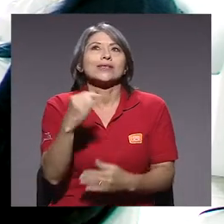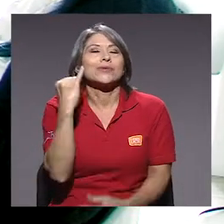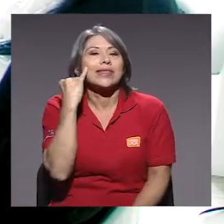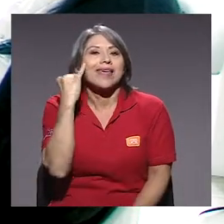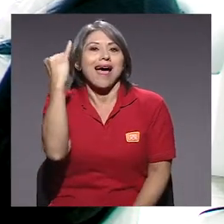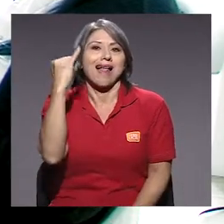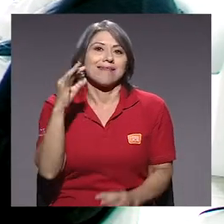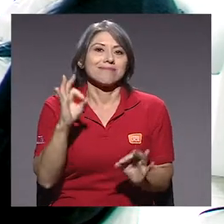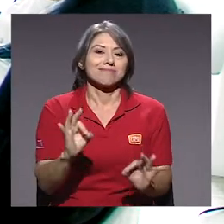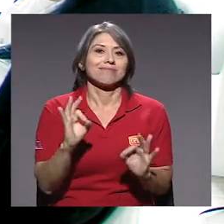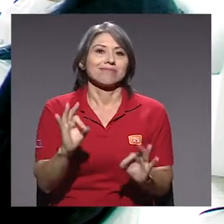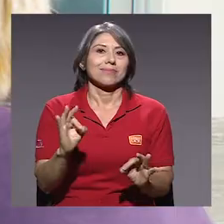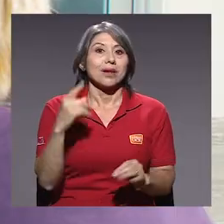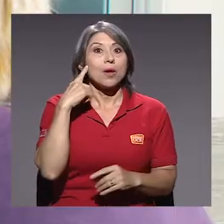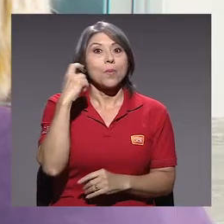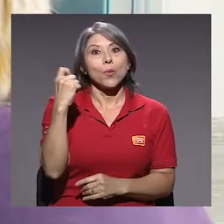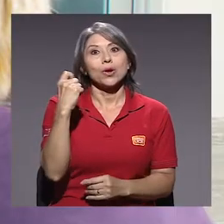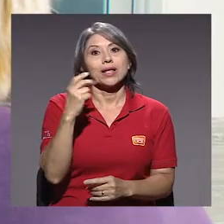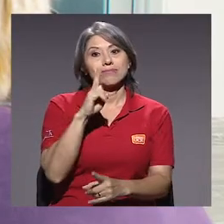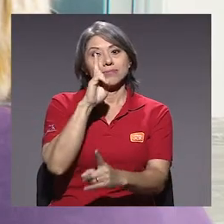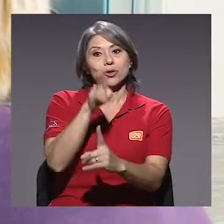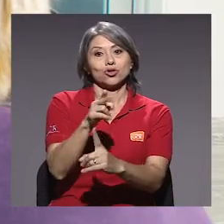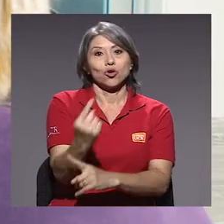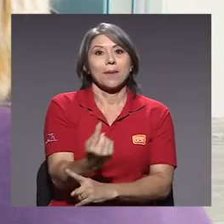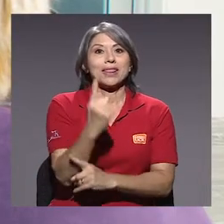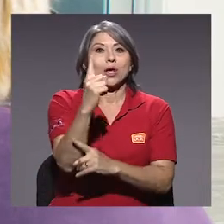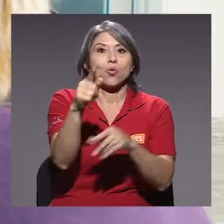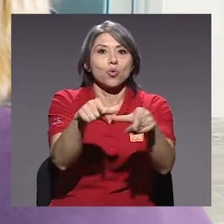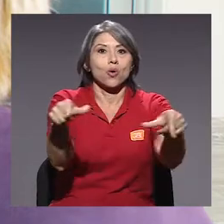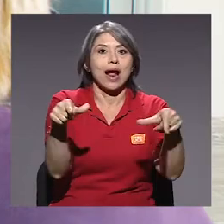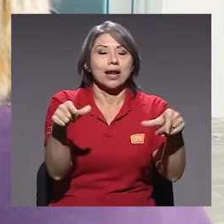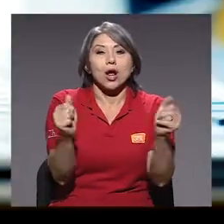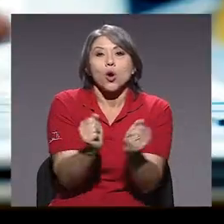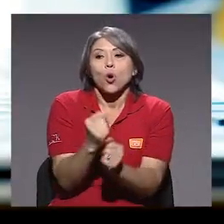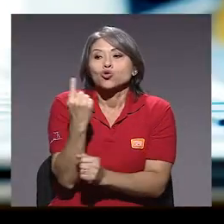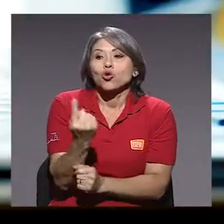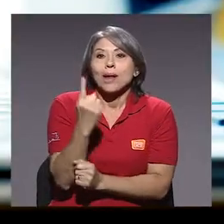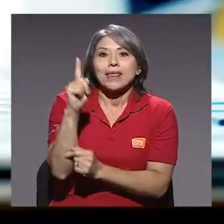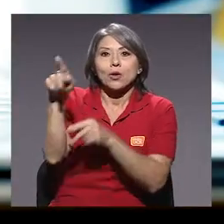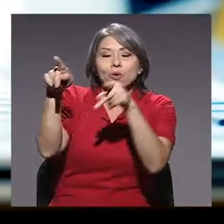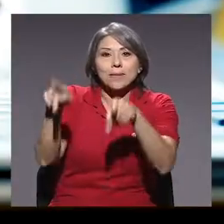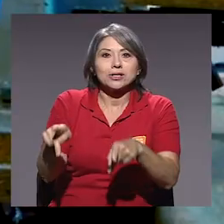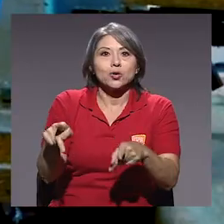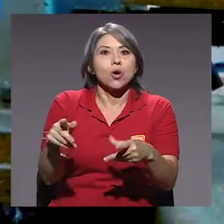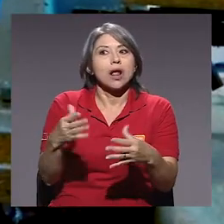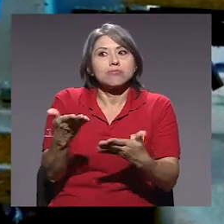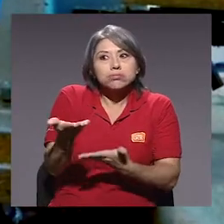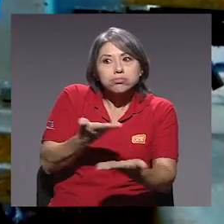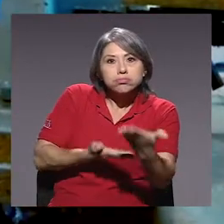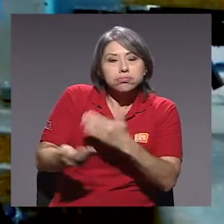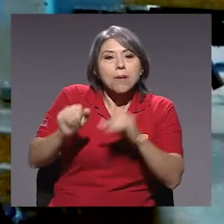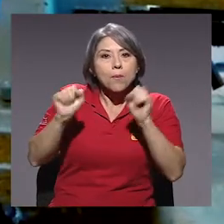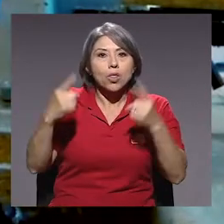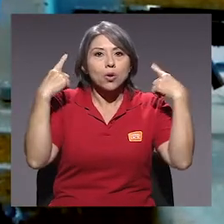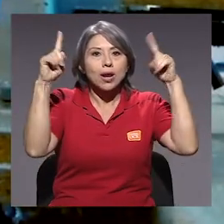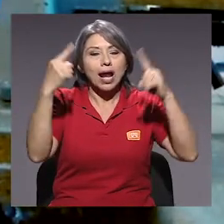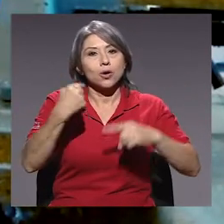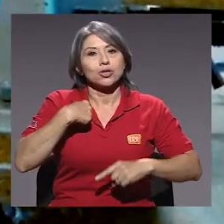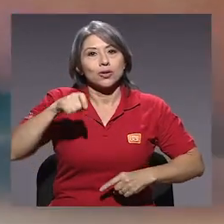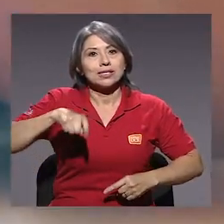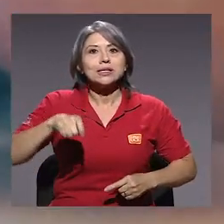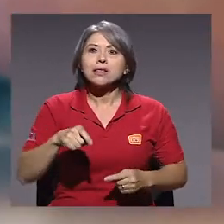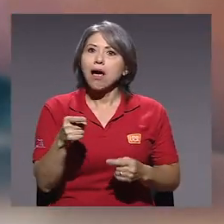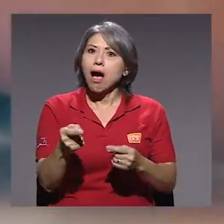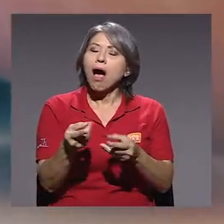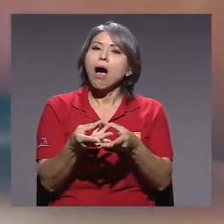ideal. Lo ideal porque es en un solo lugar, con una sola persona, donde yo puedo conseguir